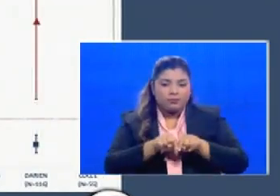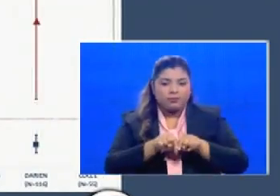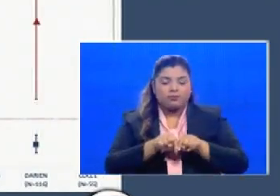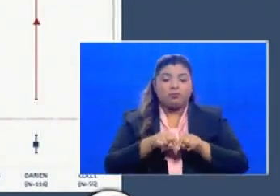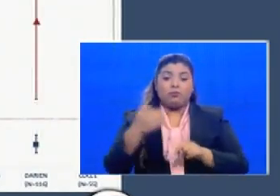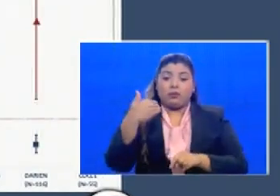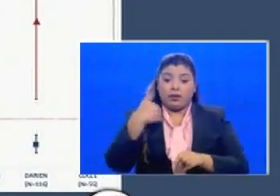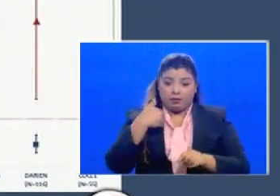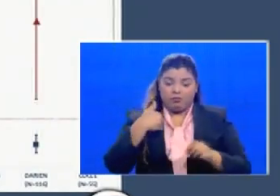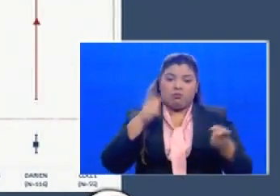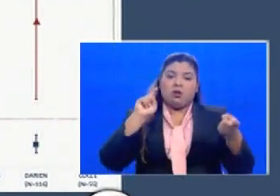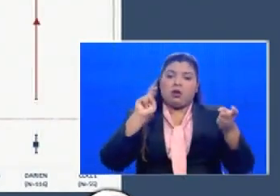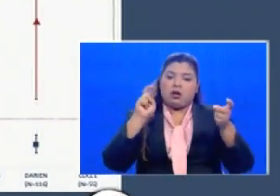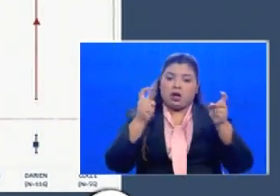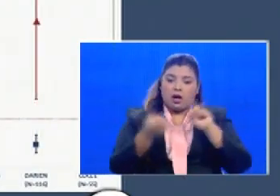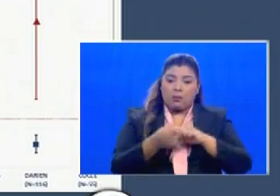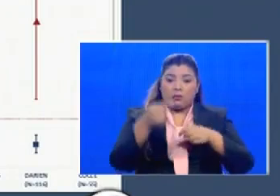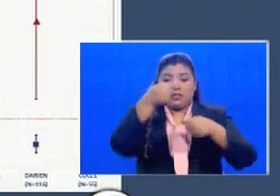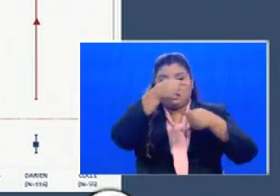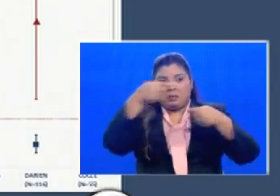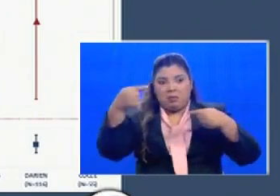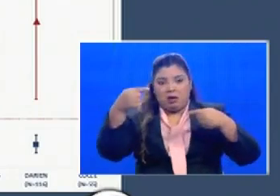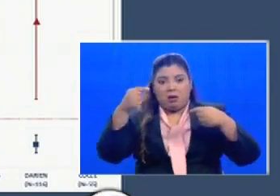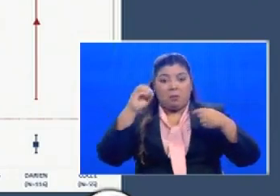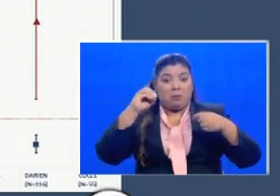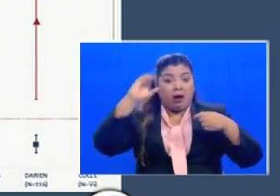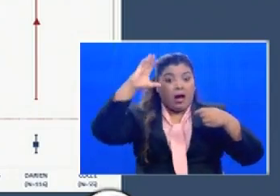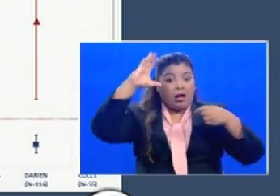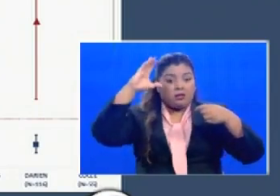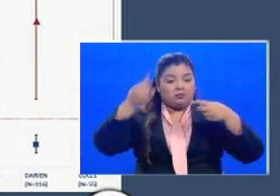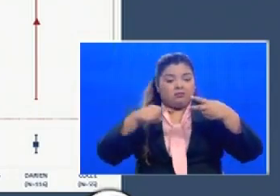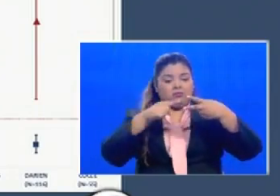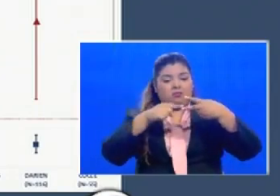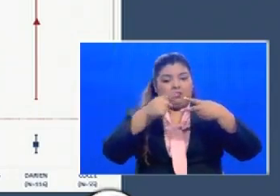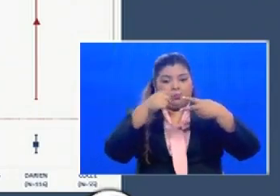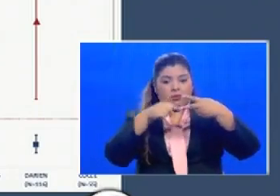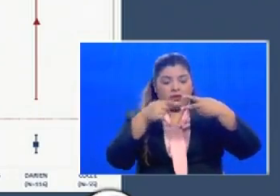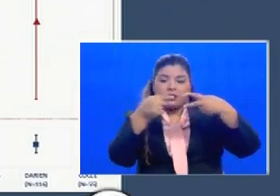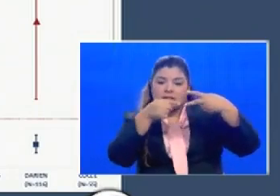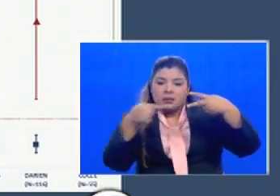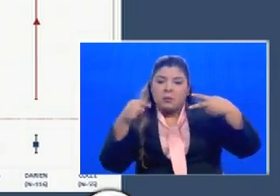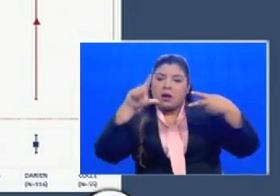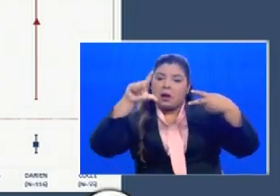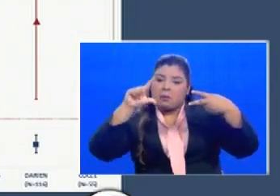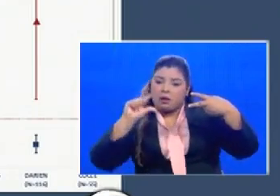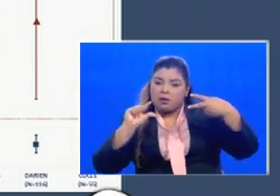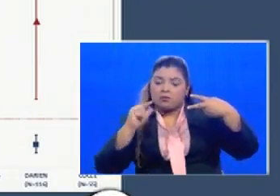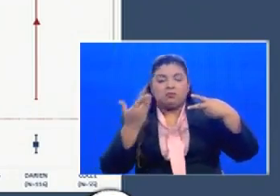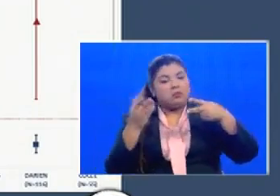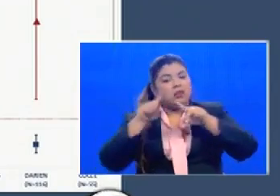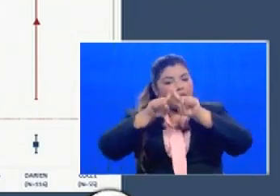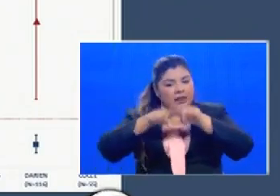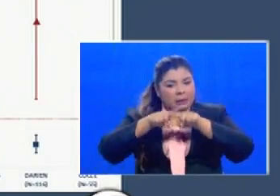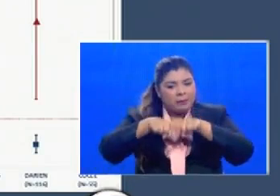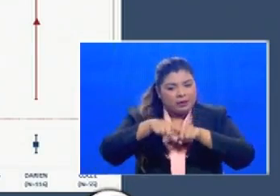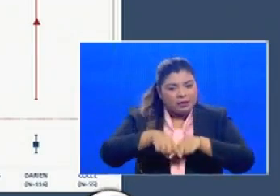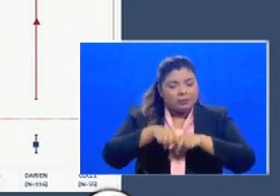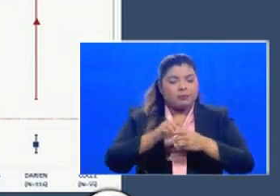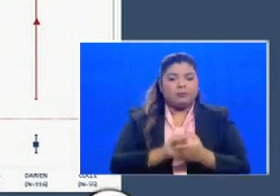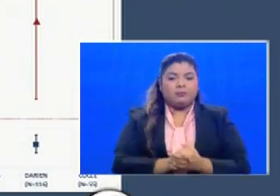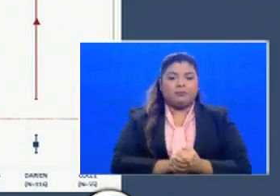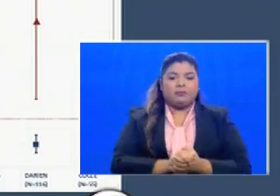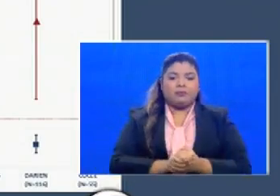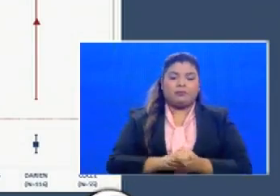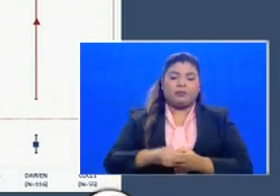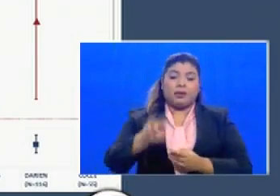existan cambios entre una semana y otra lo que observan acá en las barras rojas era el nivel que teníamos del RT